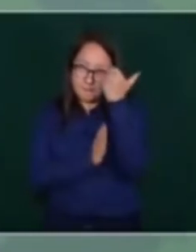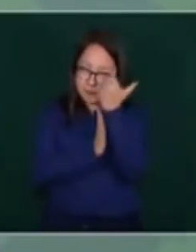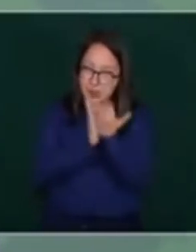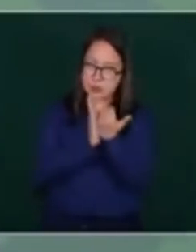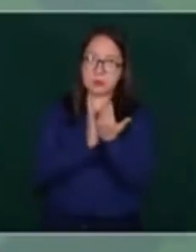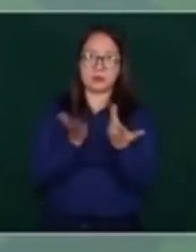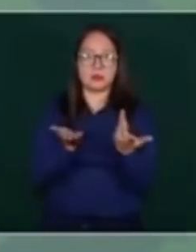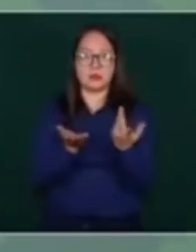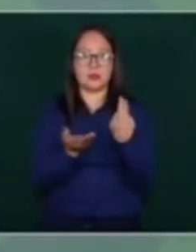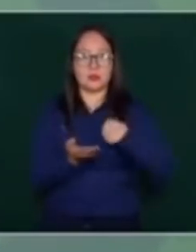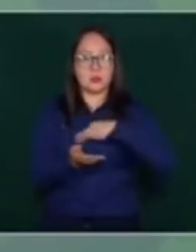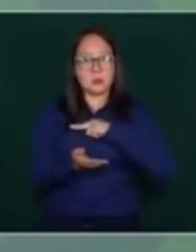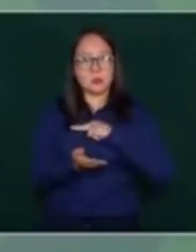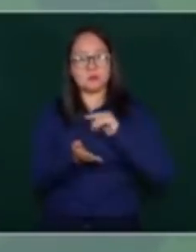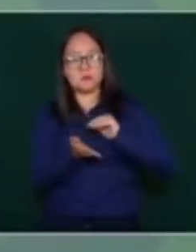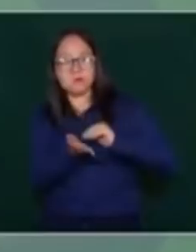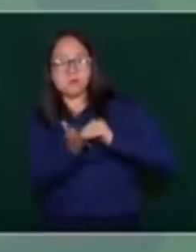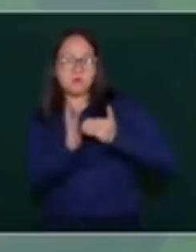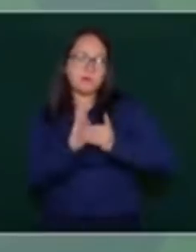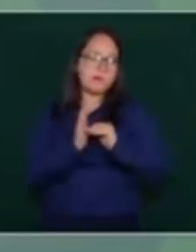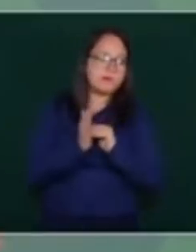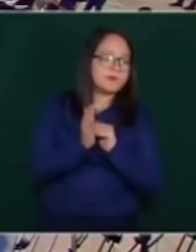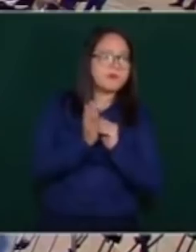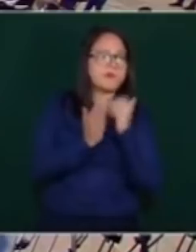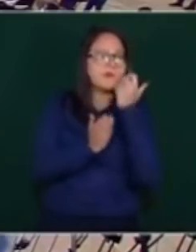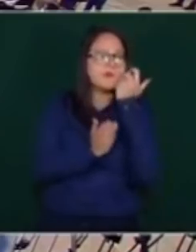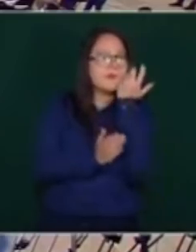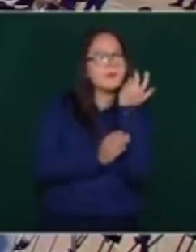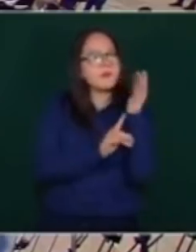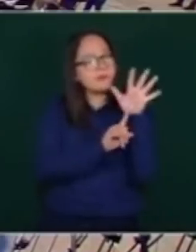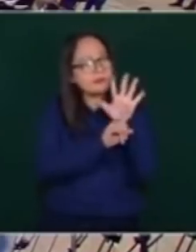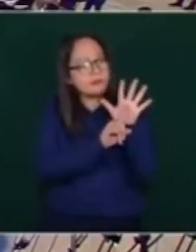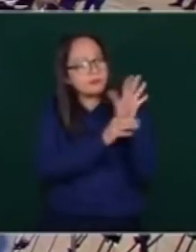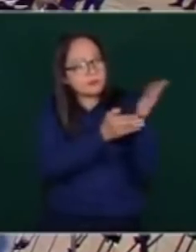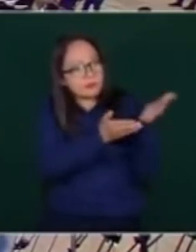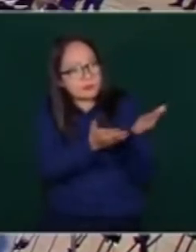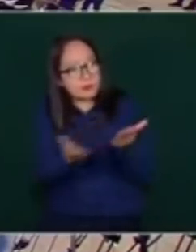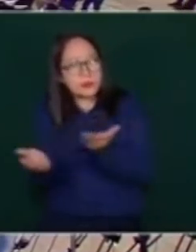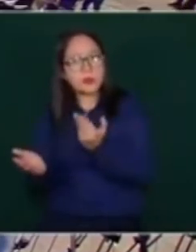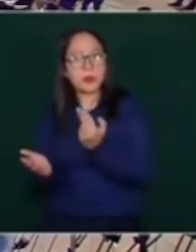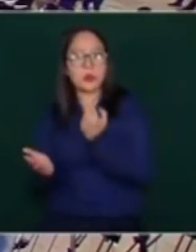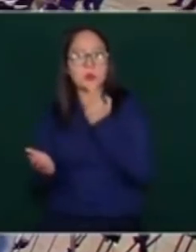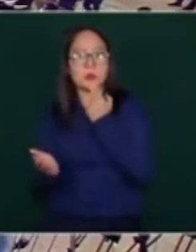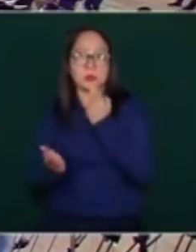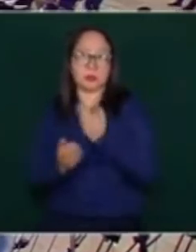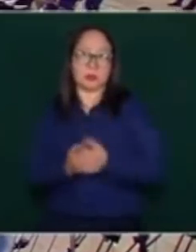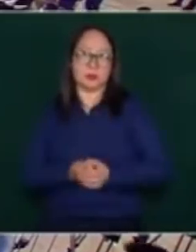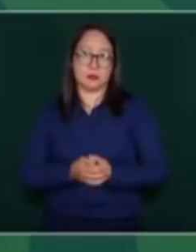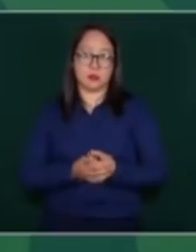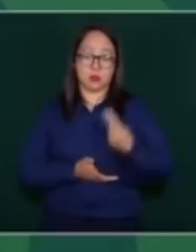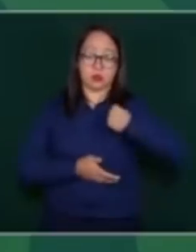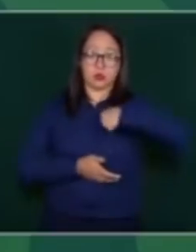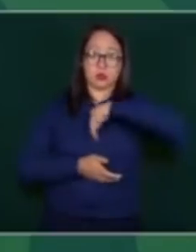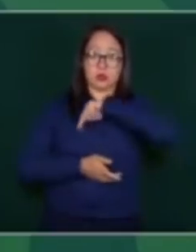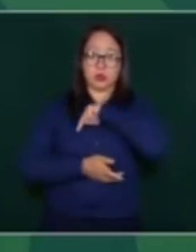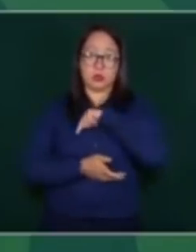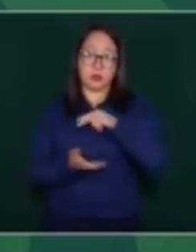convencerlos, porque no queremos ejercer nuestra